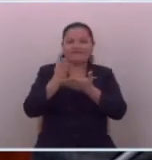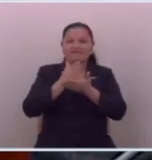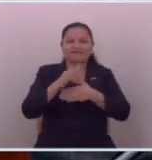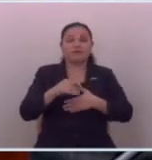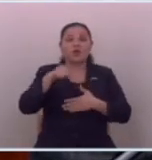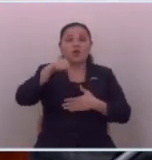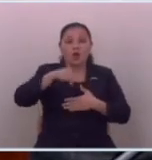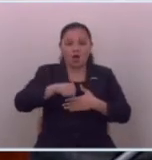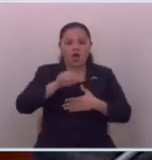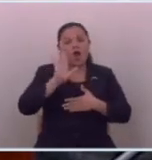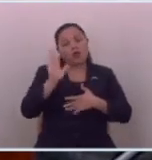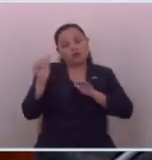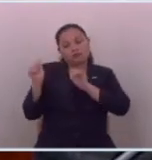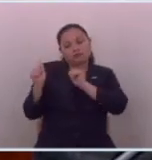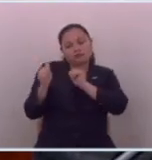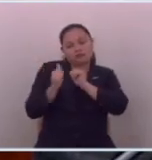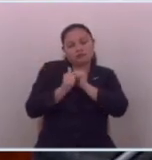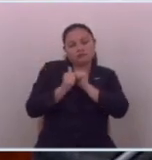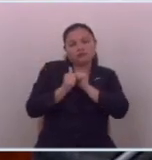pero ahora si ahí salen